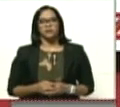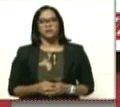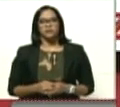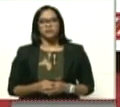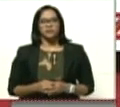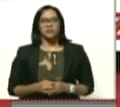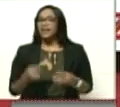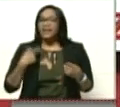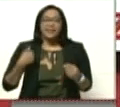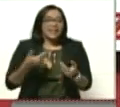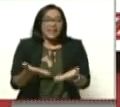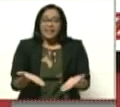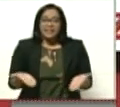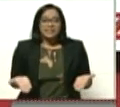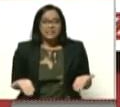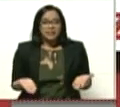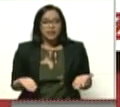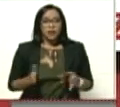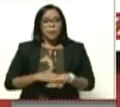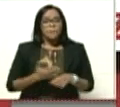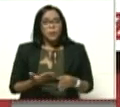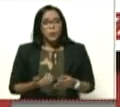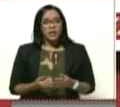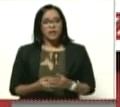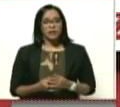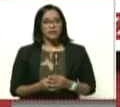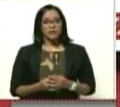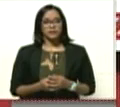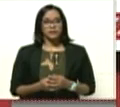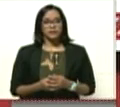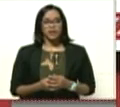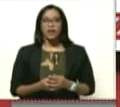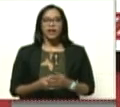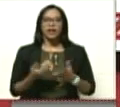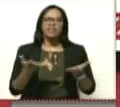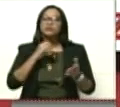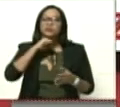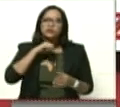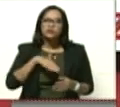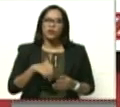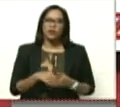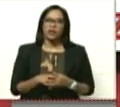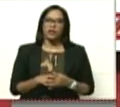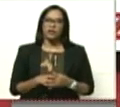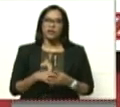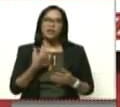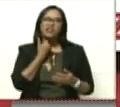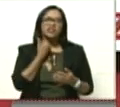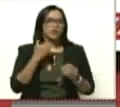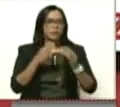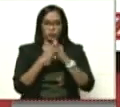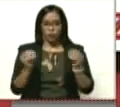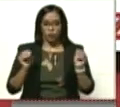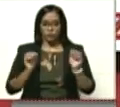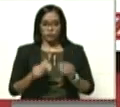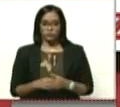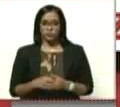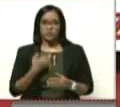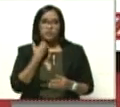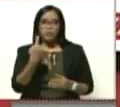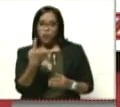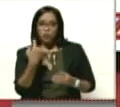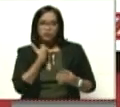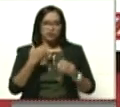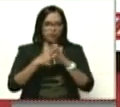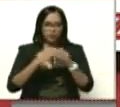es que tienen que ser así, además, porque es su historia, ¿ves? Y ahí se enferma uno y se enferman todos. Así